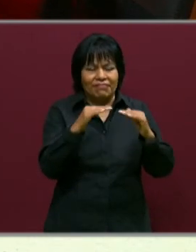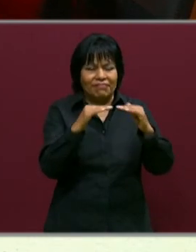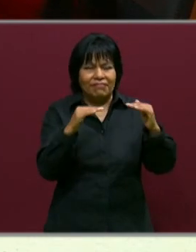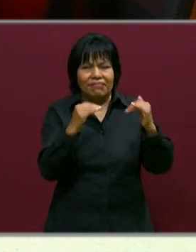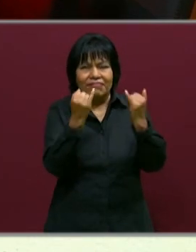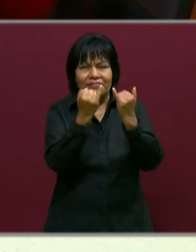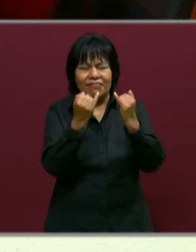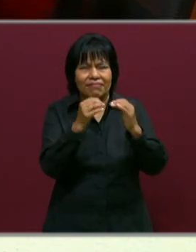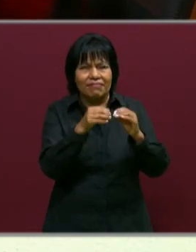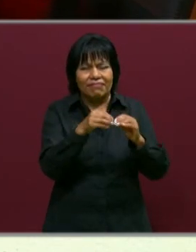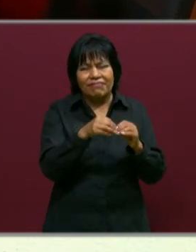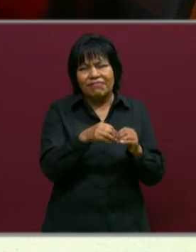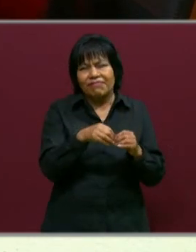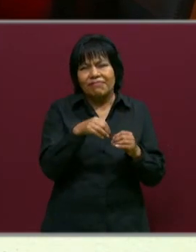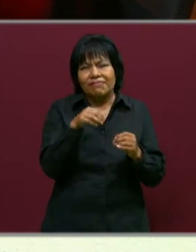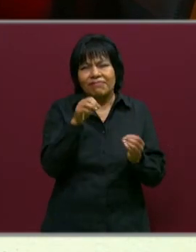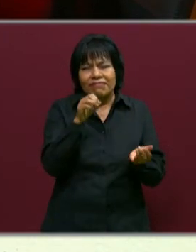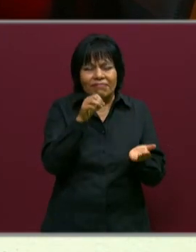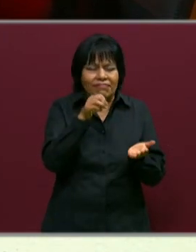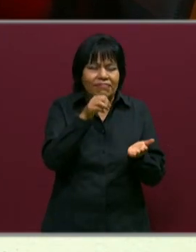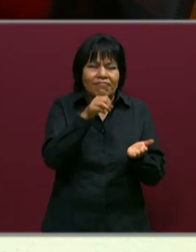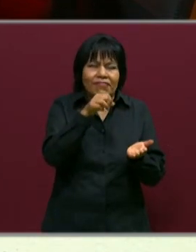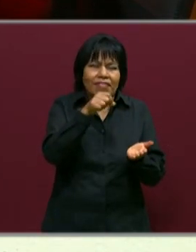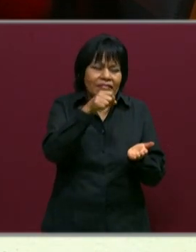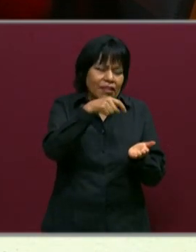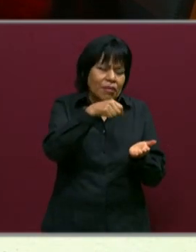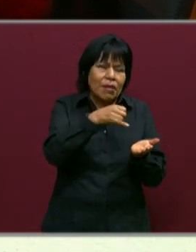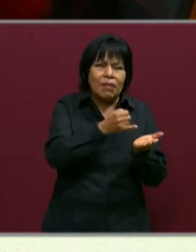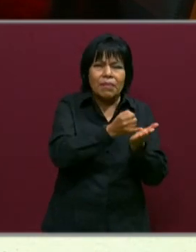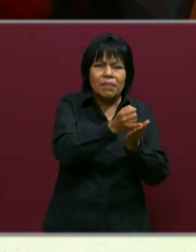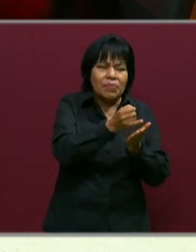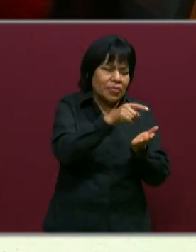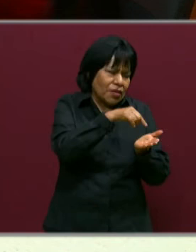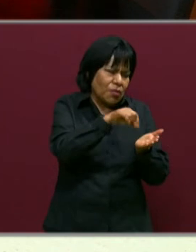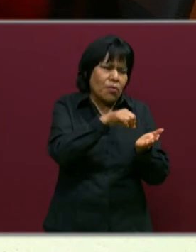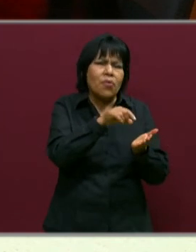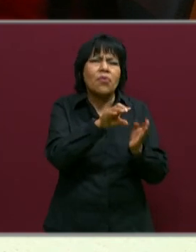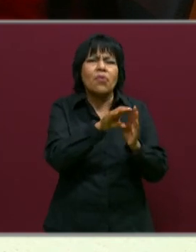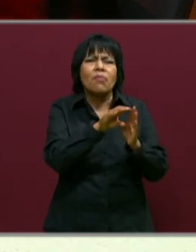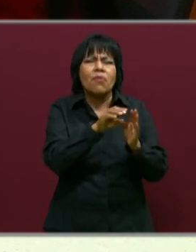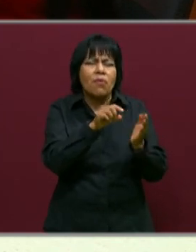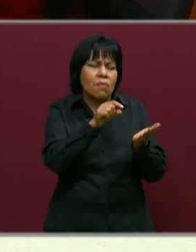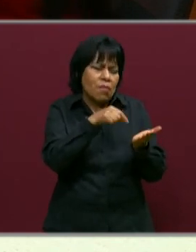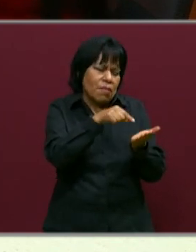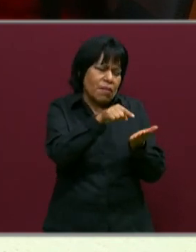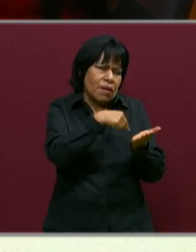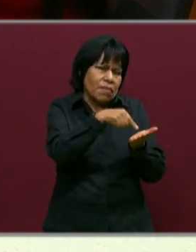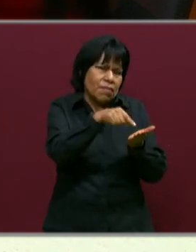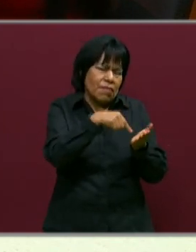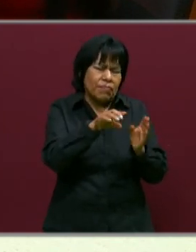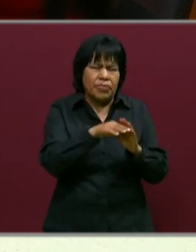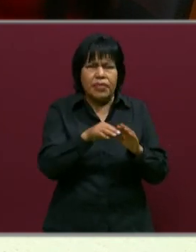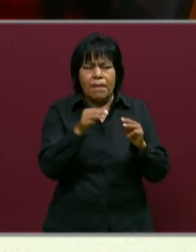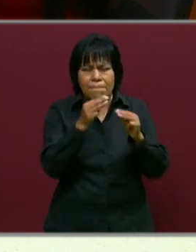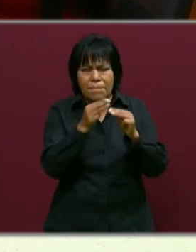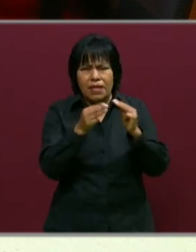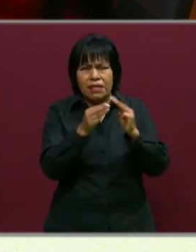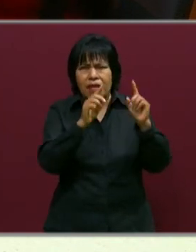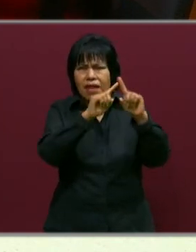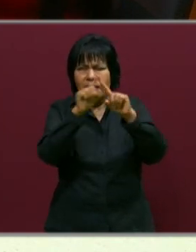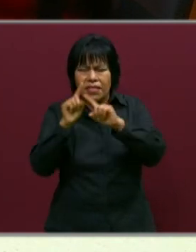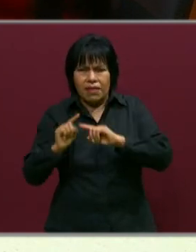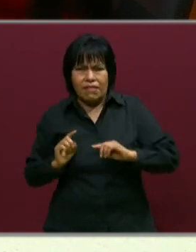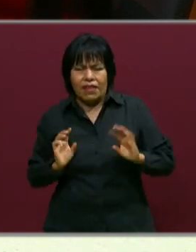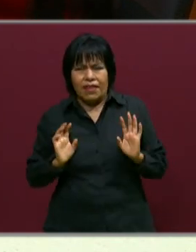semillas, con las, incluso los materiales con los que cuentan en su